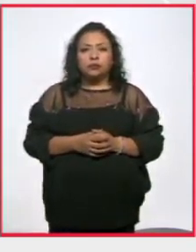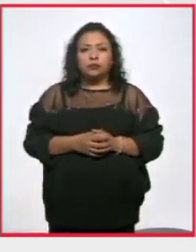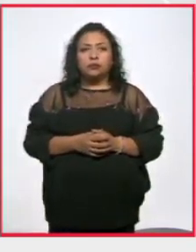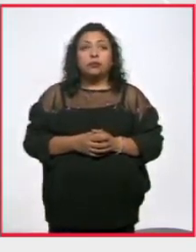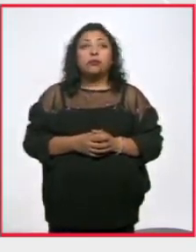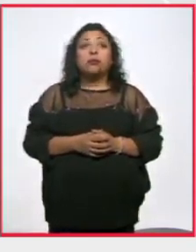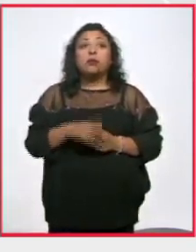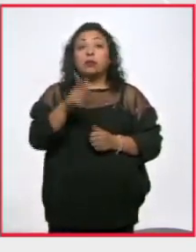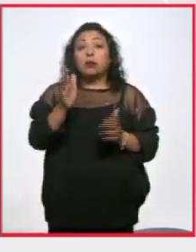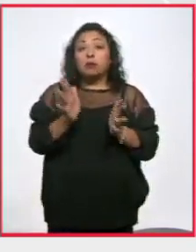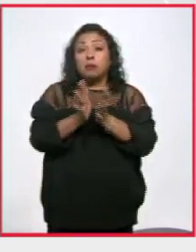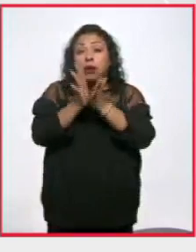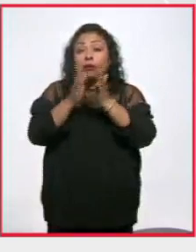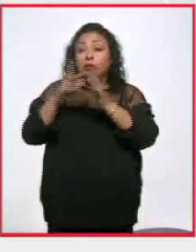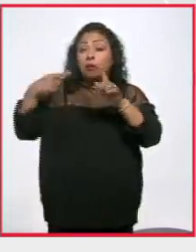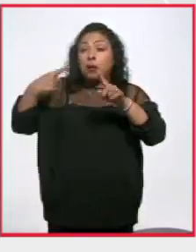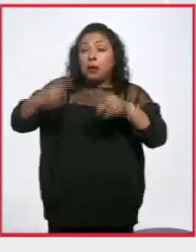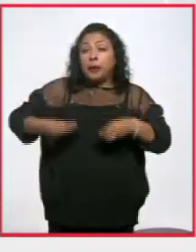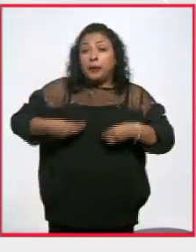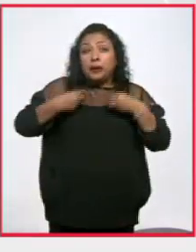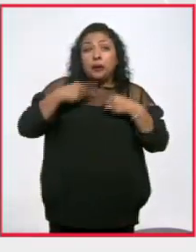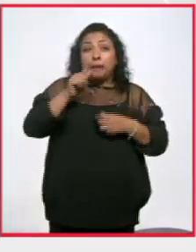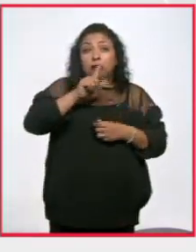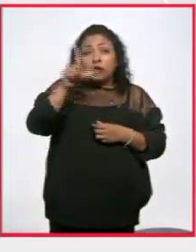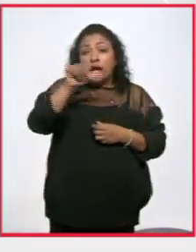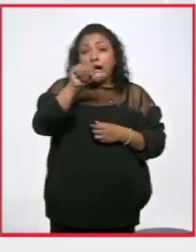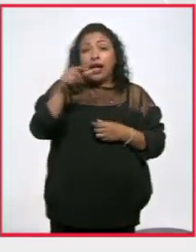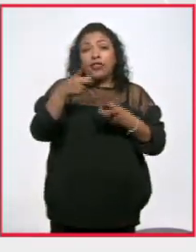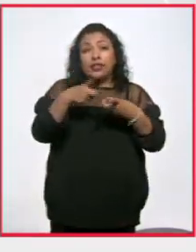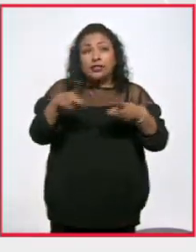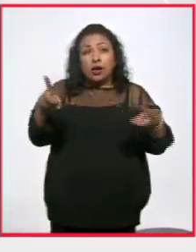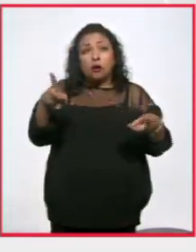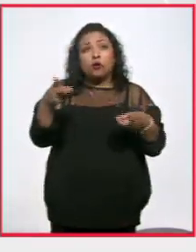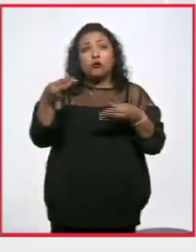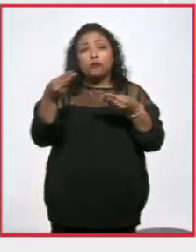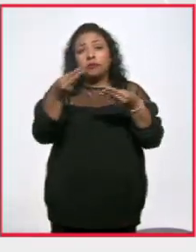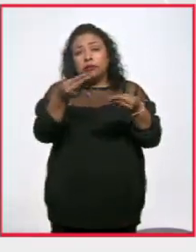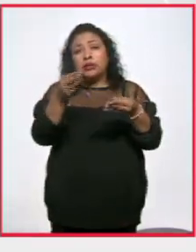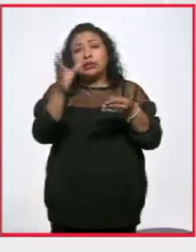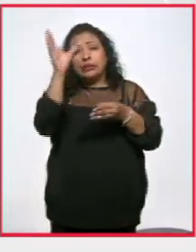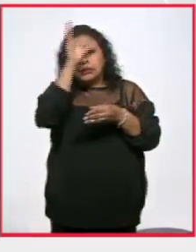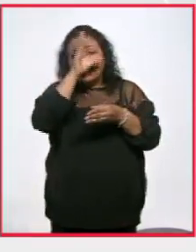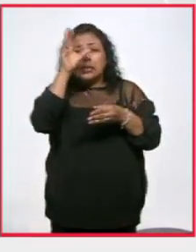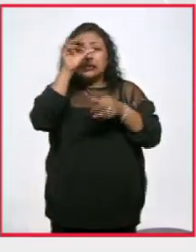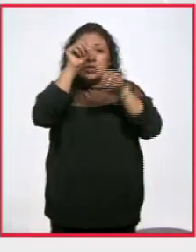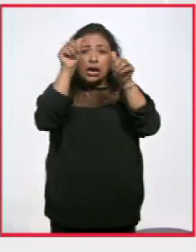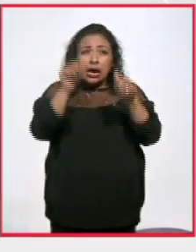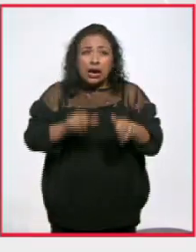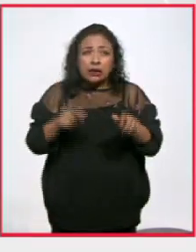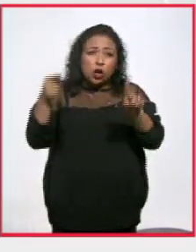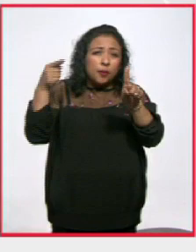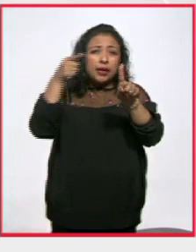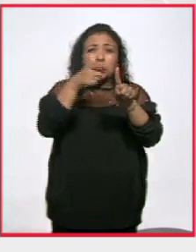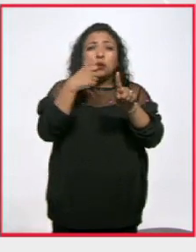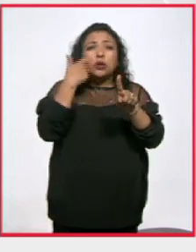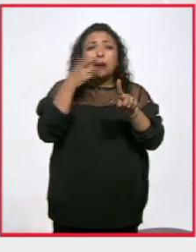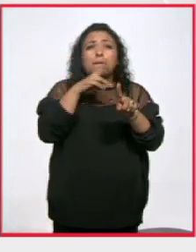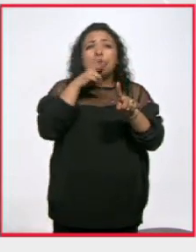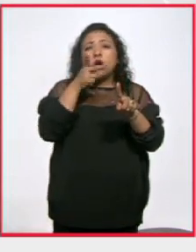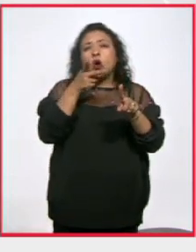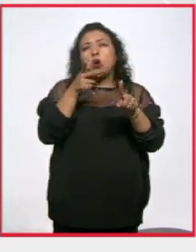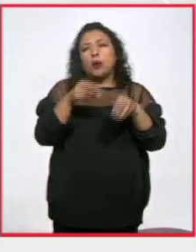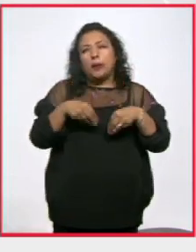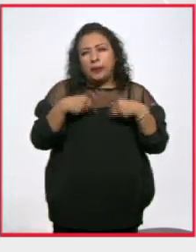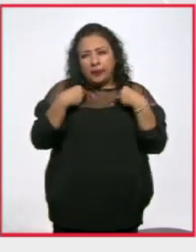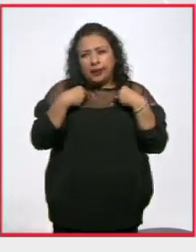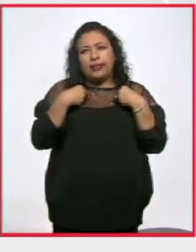por haber contribuido a lo largo de su vida profesional al desarrollo y engrandecimiento de las ciencias y el arte con el objetivo de mejorar las condiciones